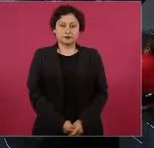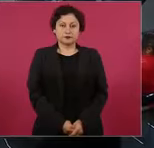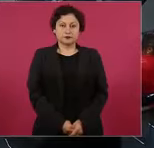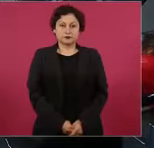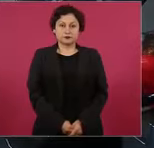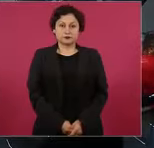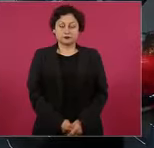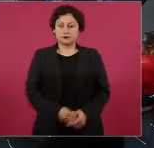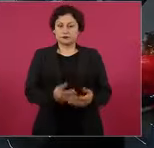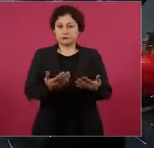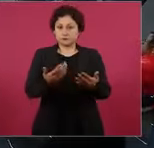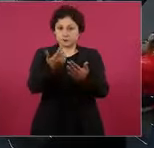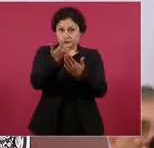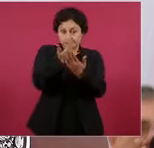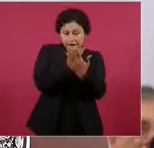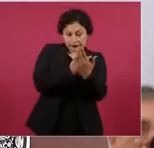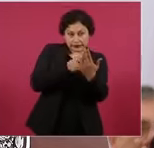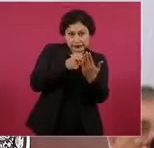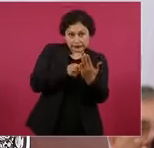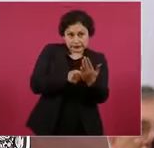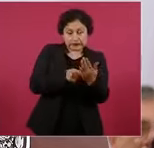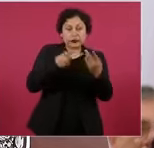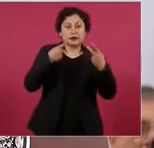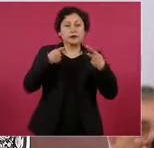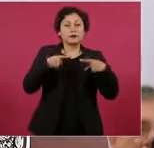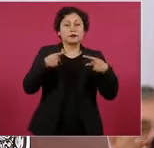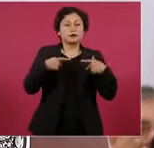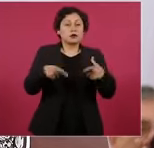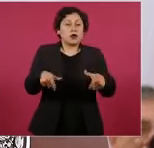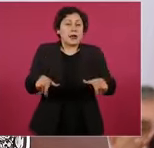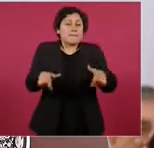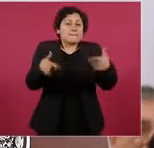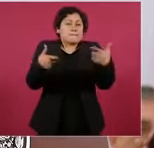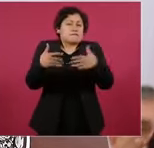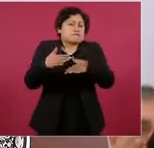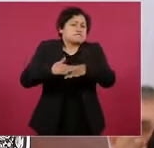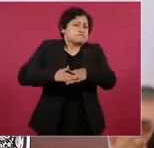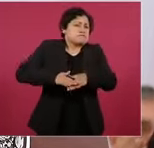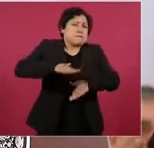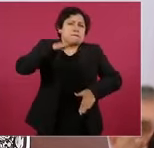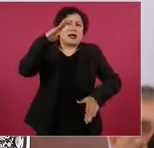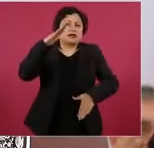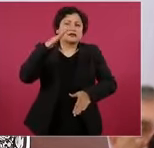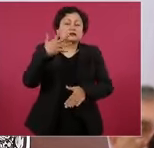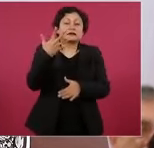México, de acuerdo a la revista Forbes,